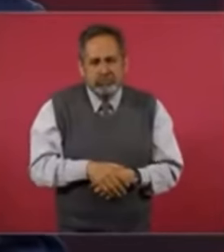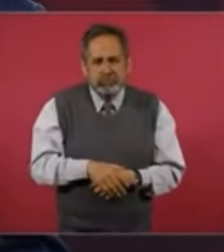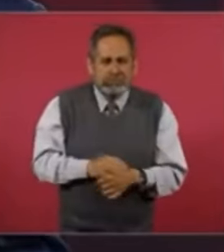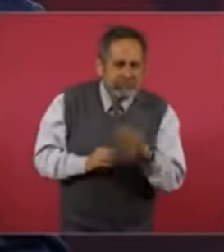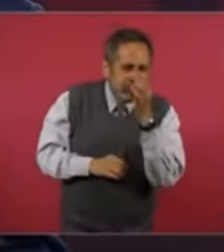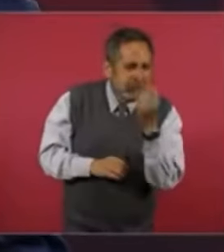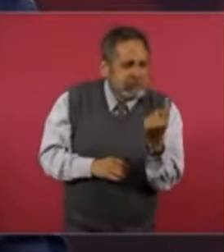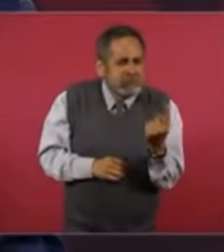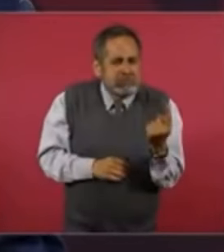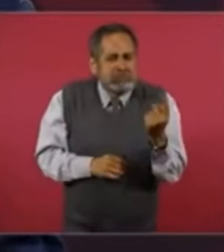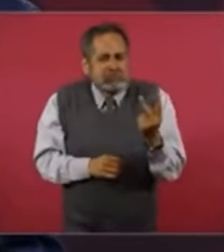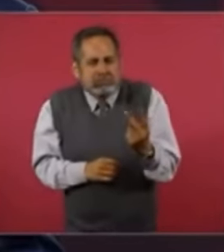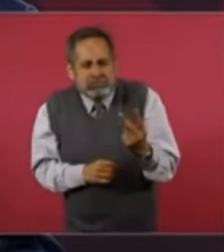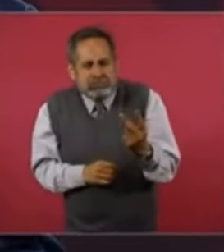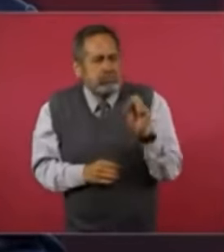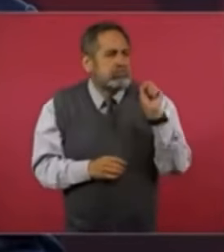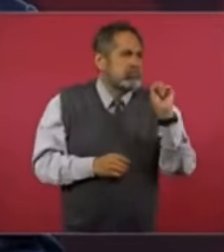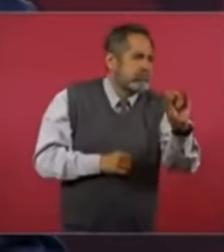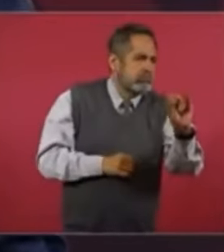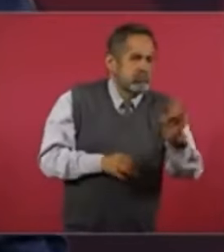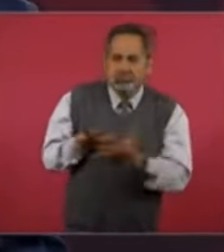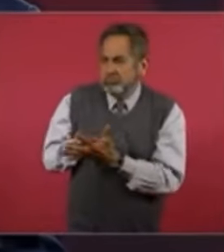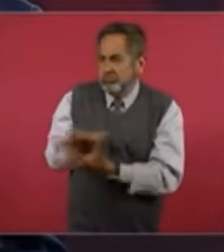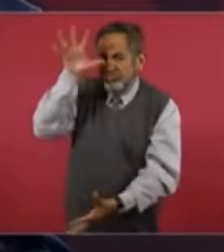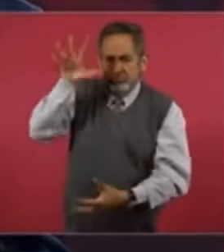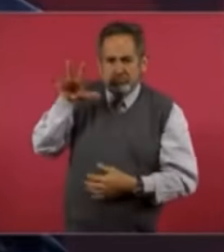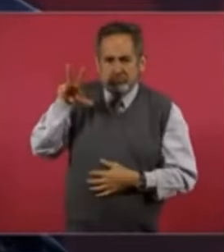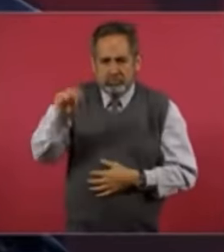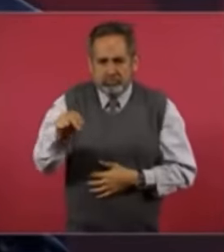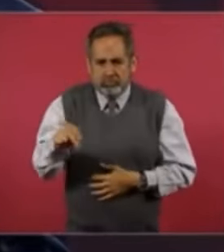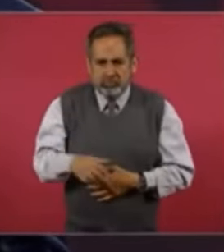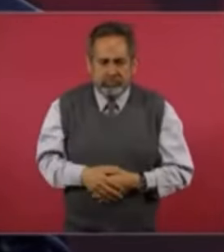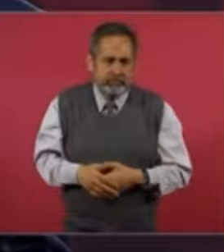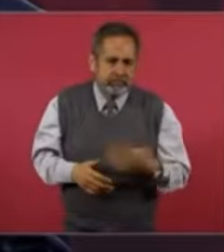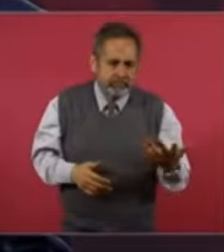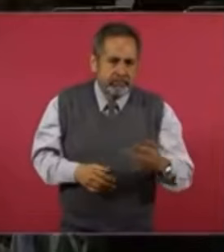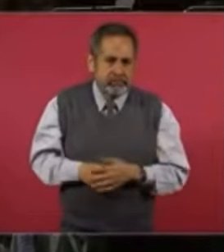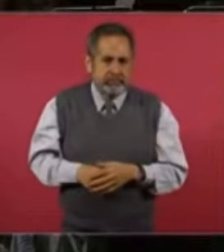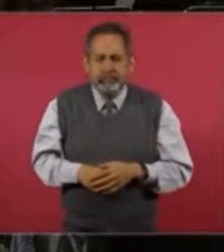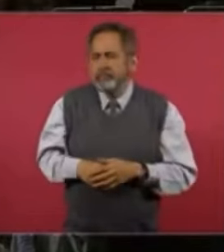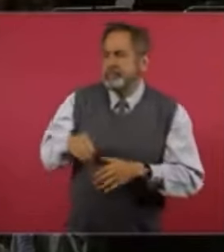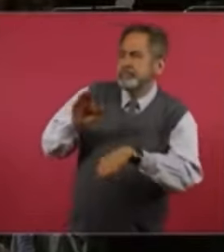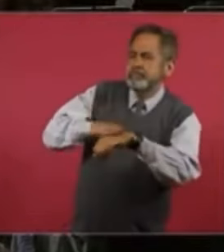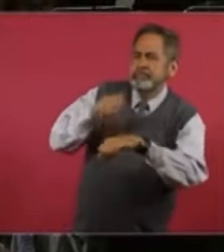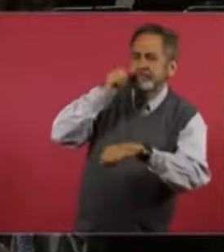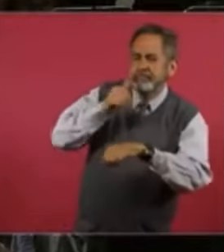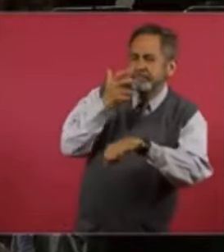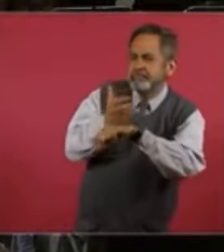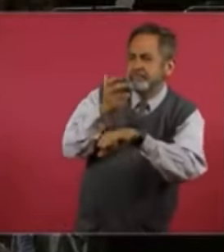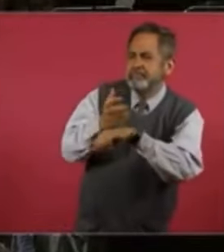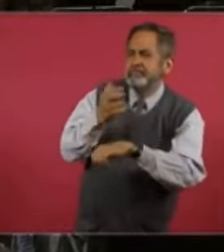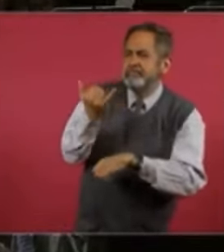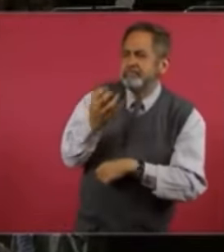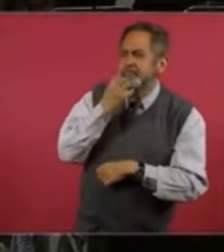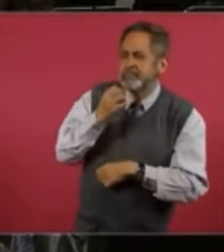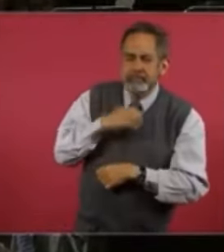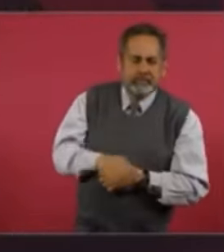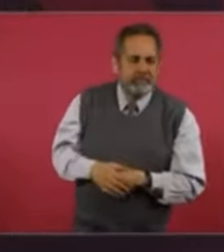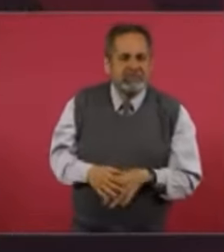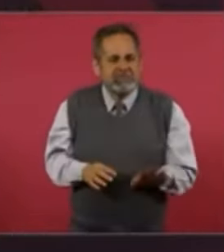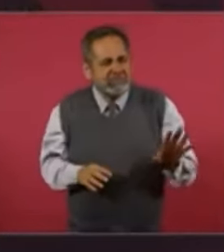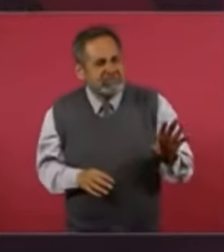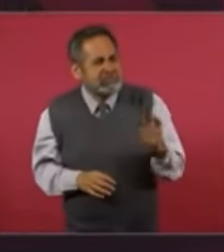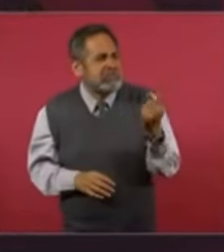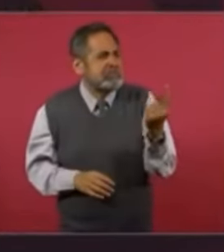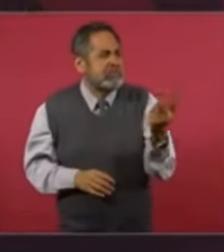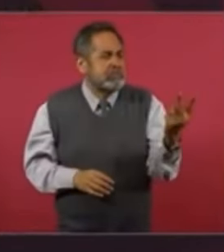votos a favor, siempre. Estados Unidos e Israel. Sí, uno o dos y unas tres,